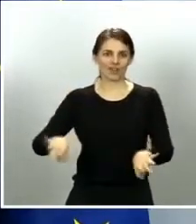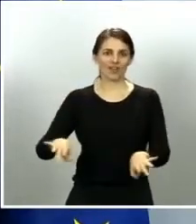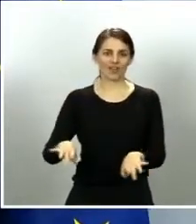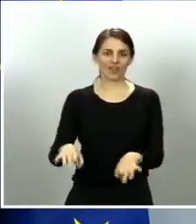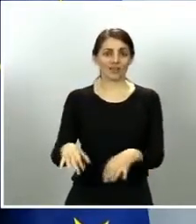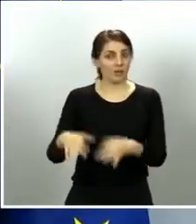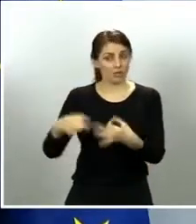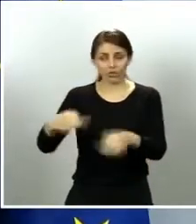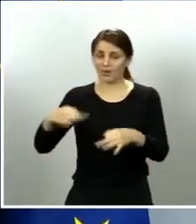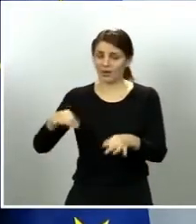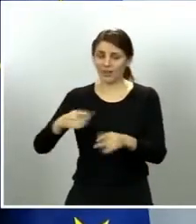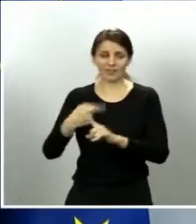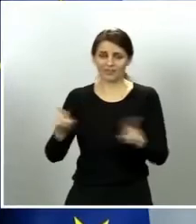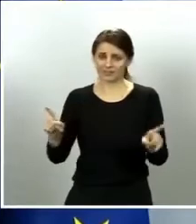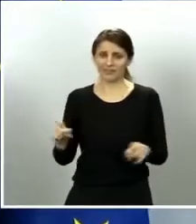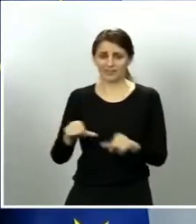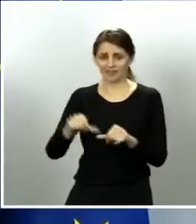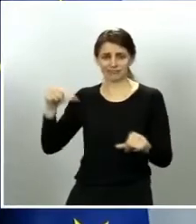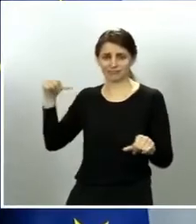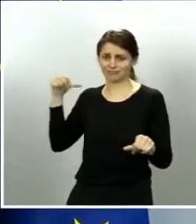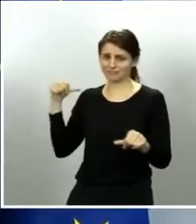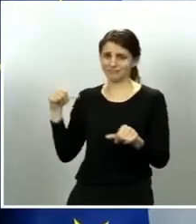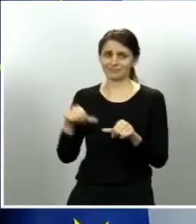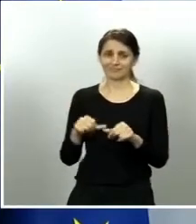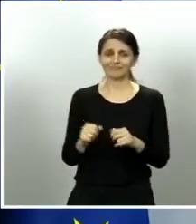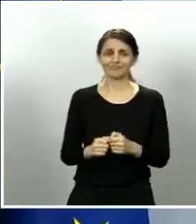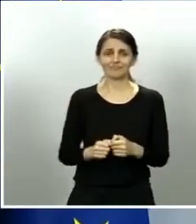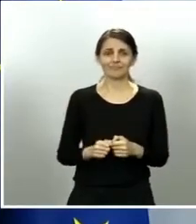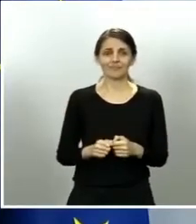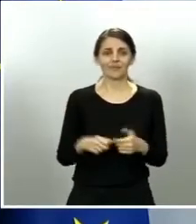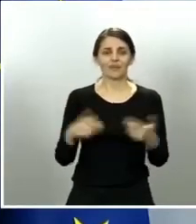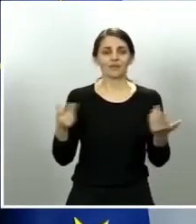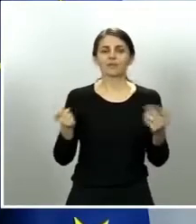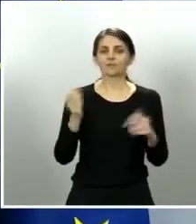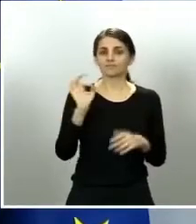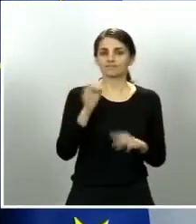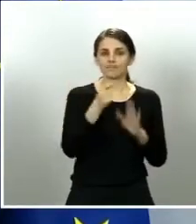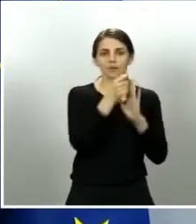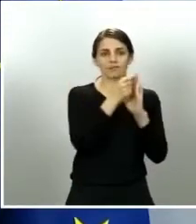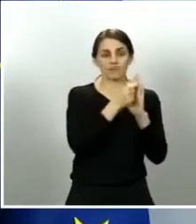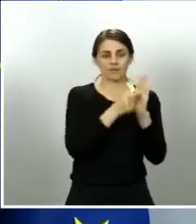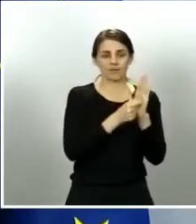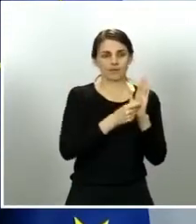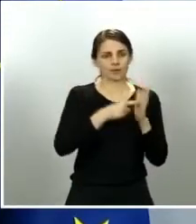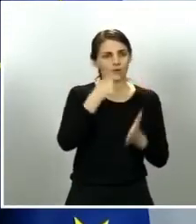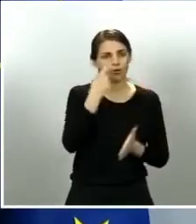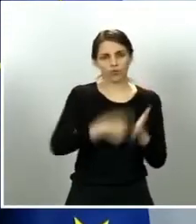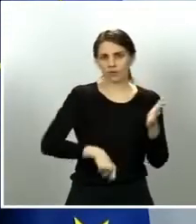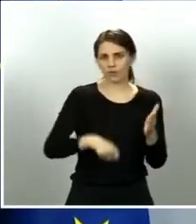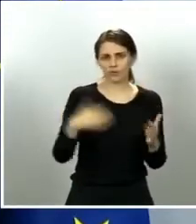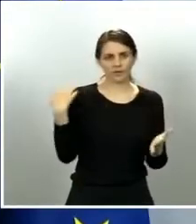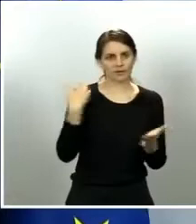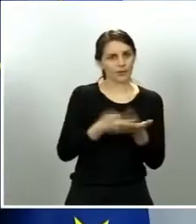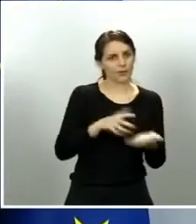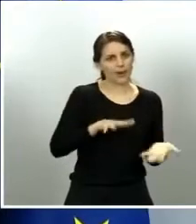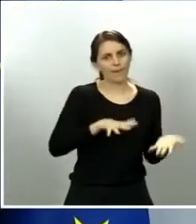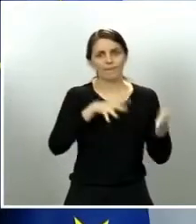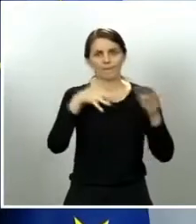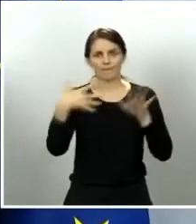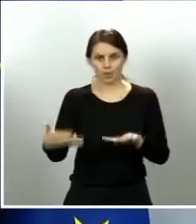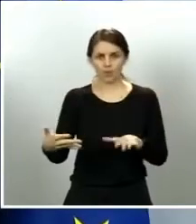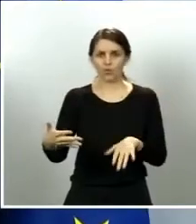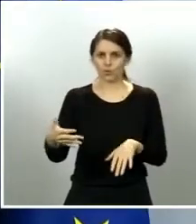vidas. Las duras medidas que han tenido que ser adoptadas y que han podido conllevar o